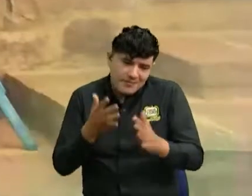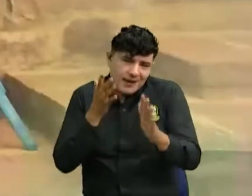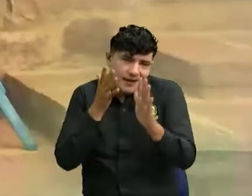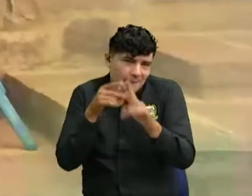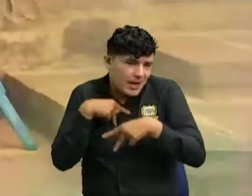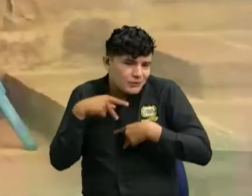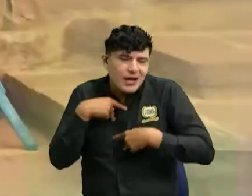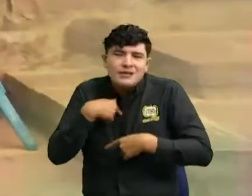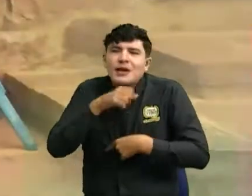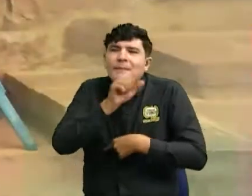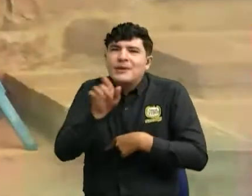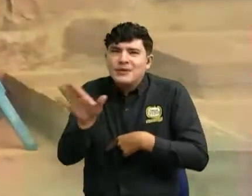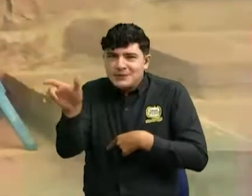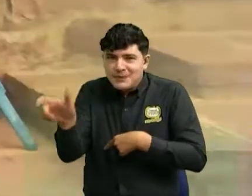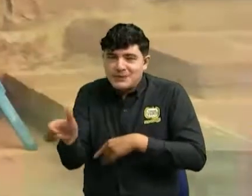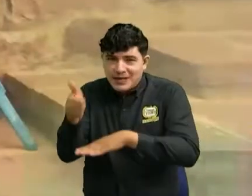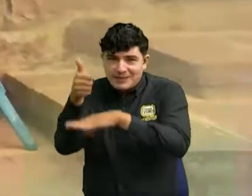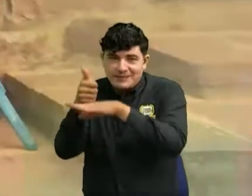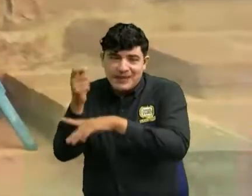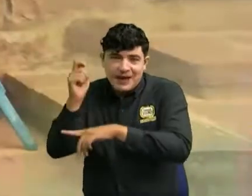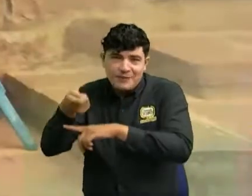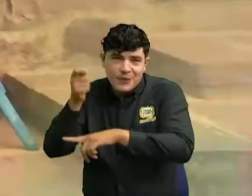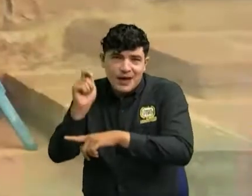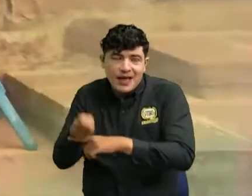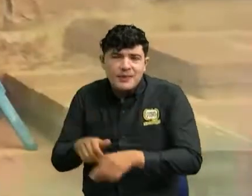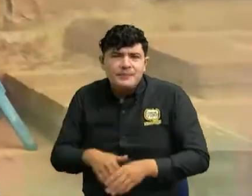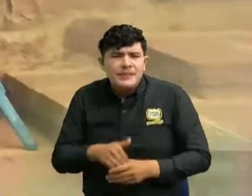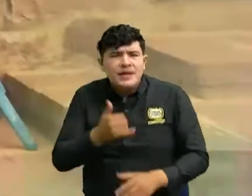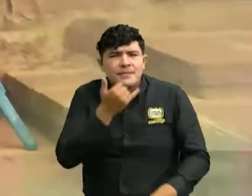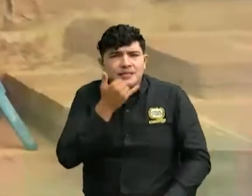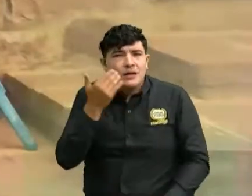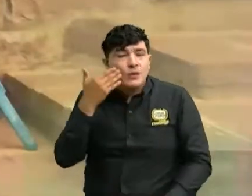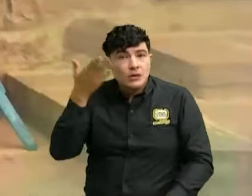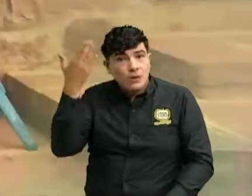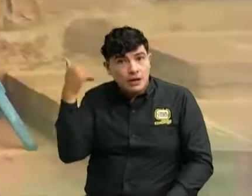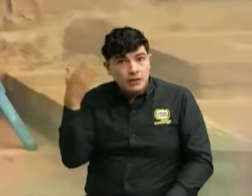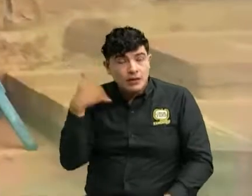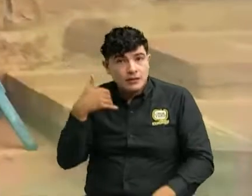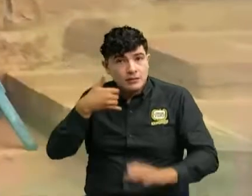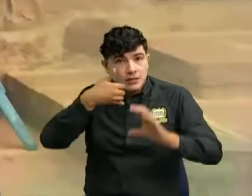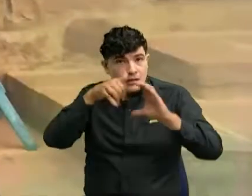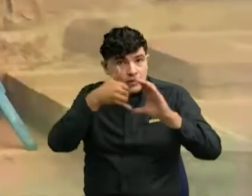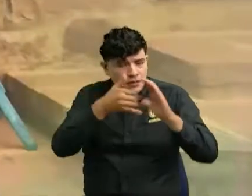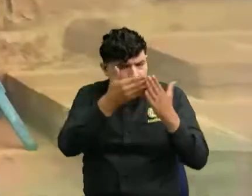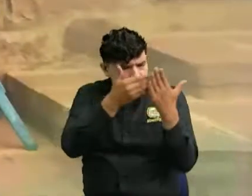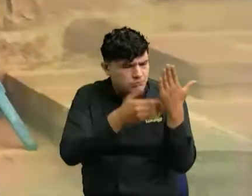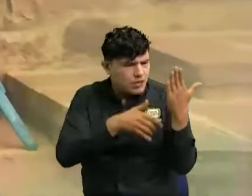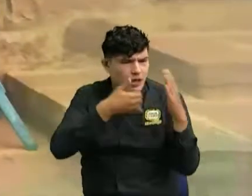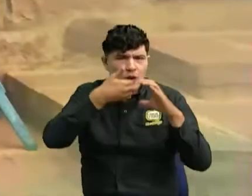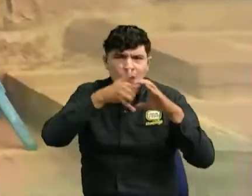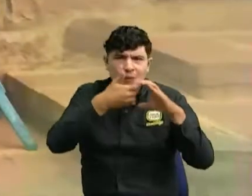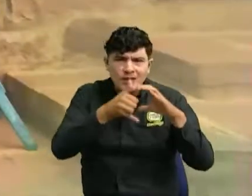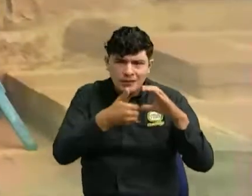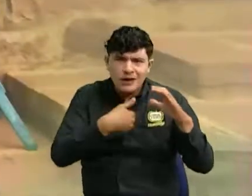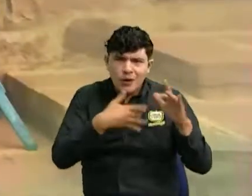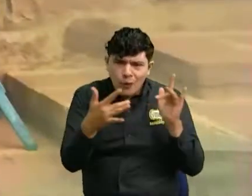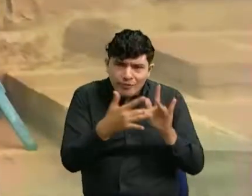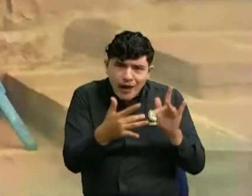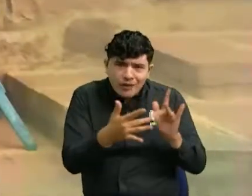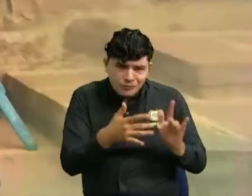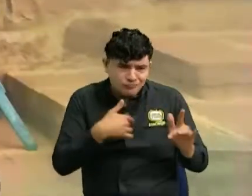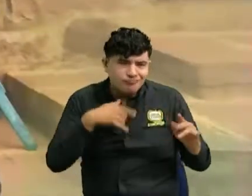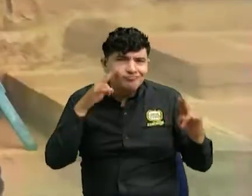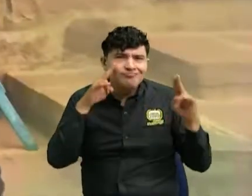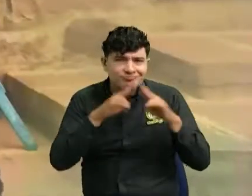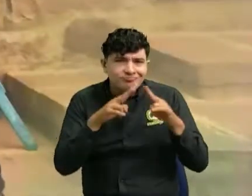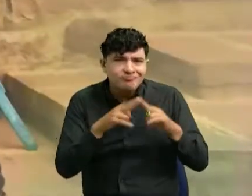también a nuestro especialista. Resulta que a través de WhatsApp están apareciendo contactos que uno conoce, contactos con los